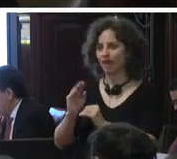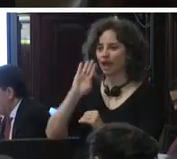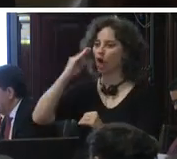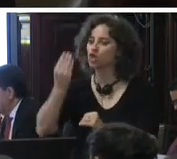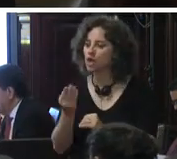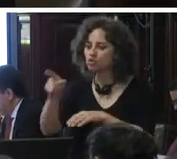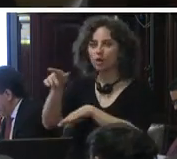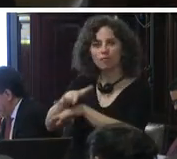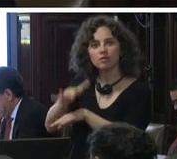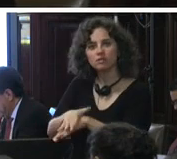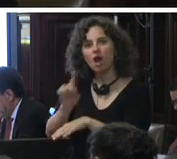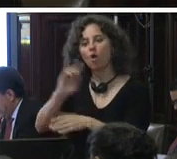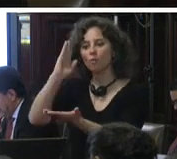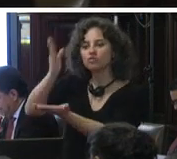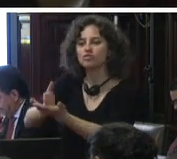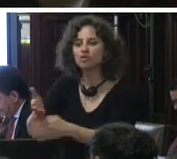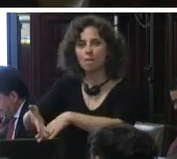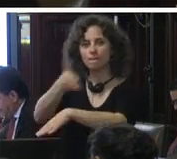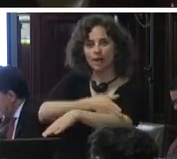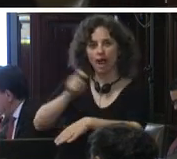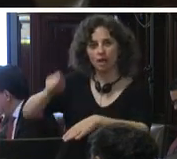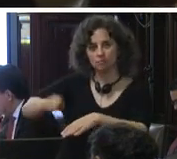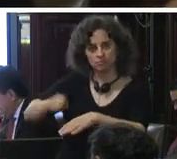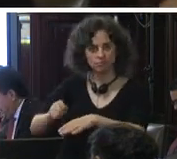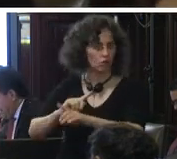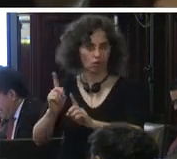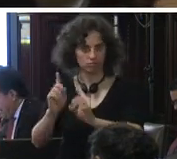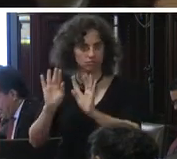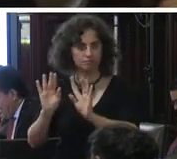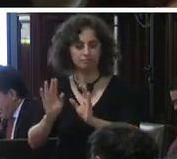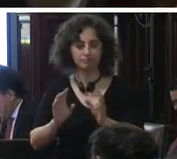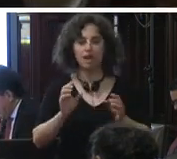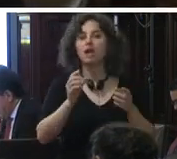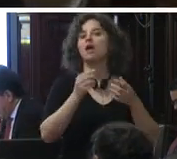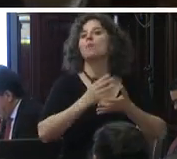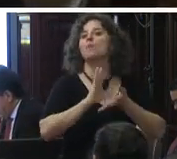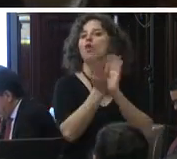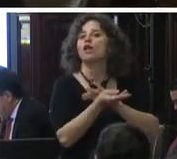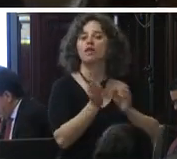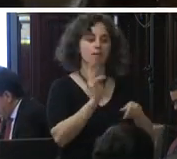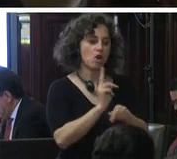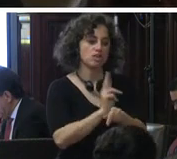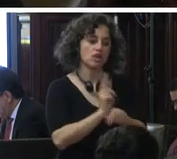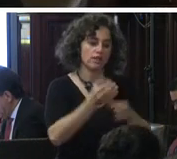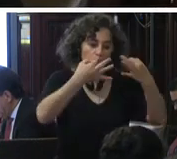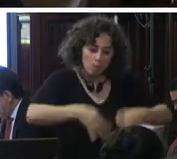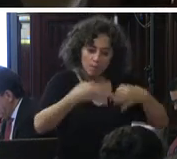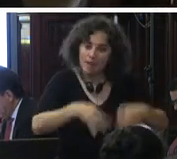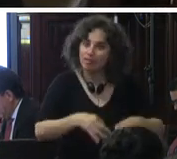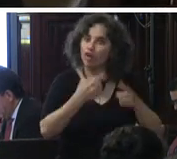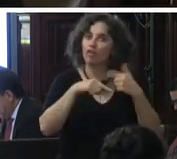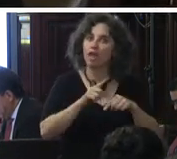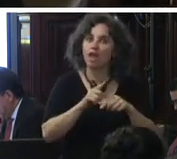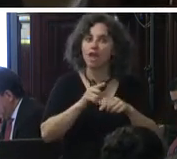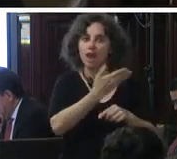o como sanción penal anticipada c modelos de monitoreo de cumplimiento instrumentados por las